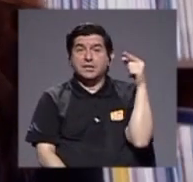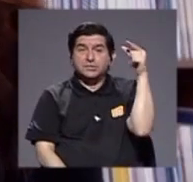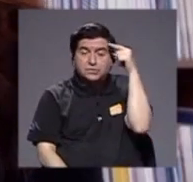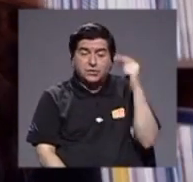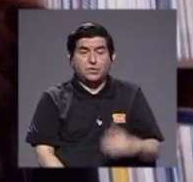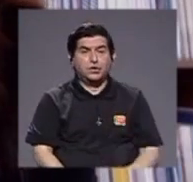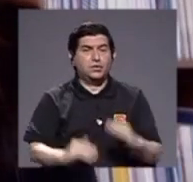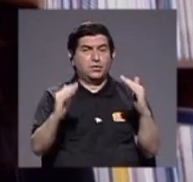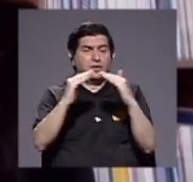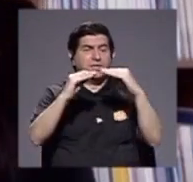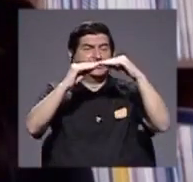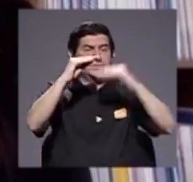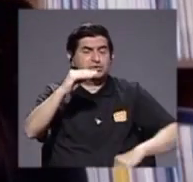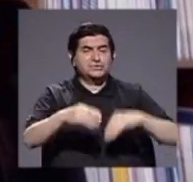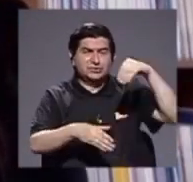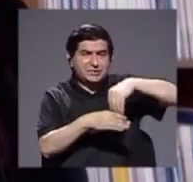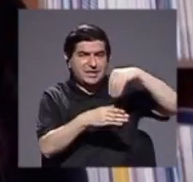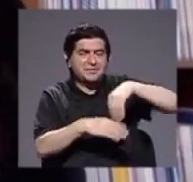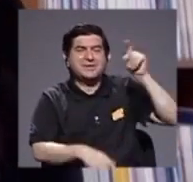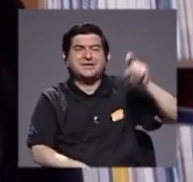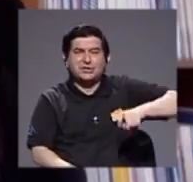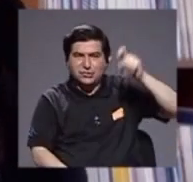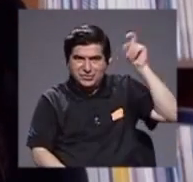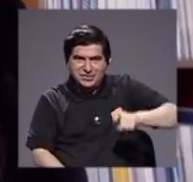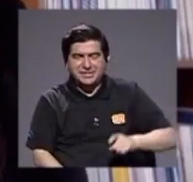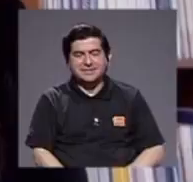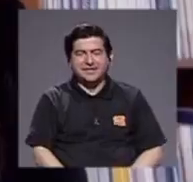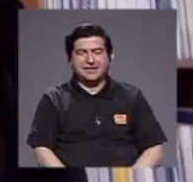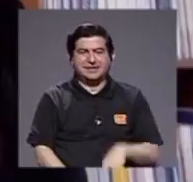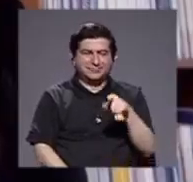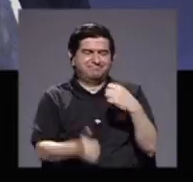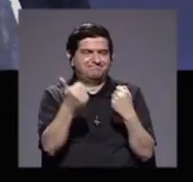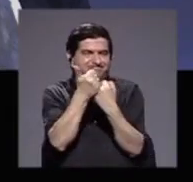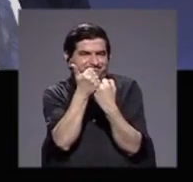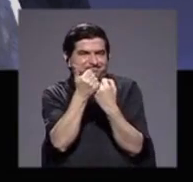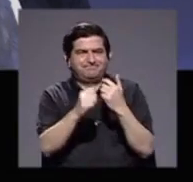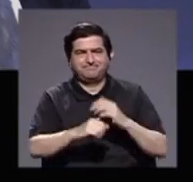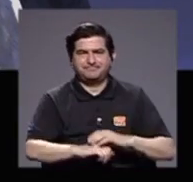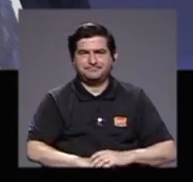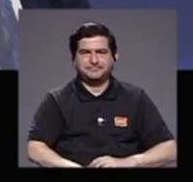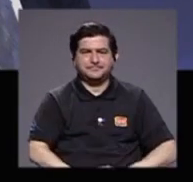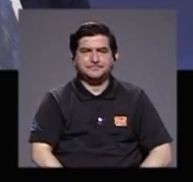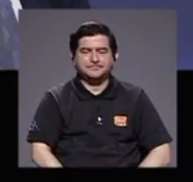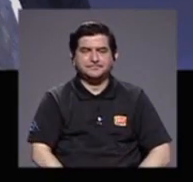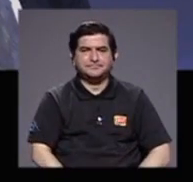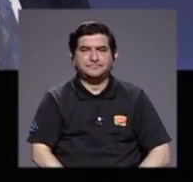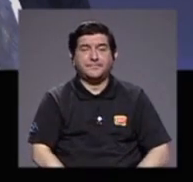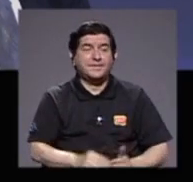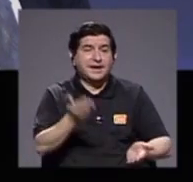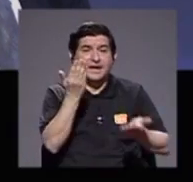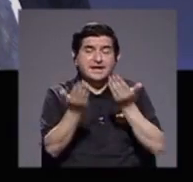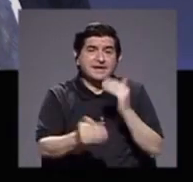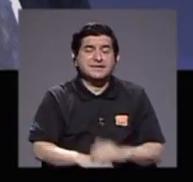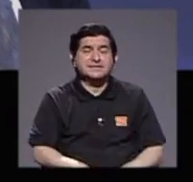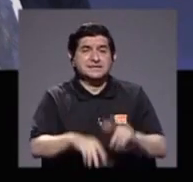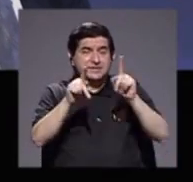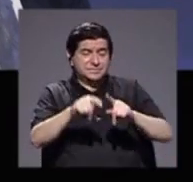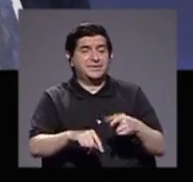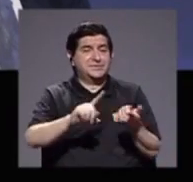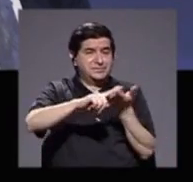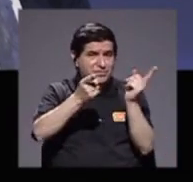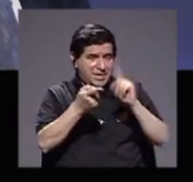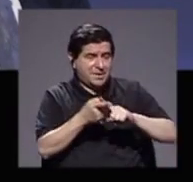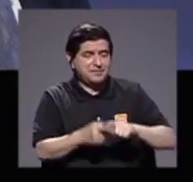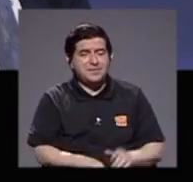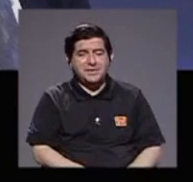hogares de menores ingresos necesitan recursos porque quizá tu amigo de San Isidro de Heredia sí lo